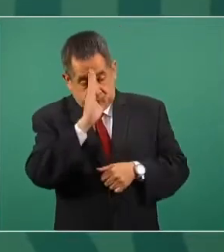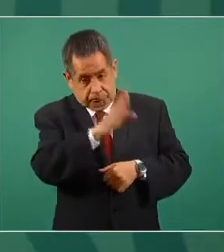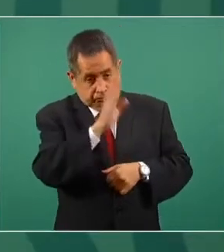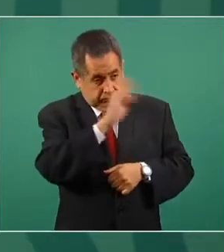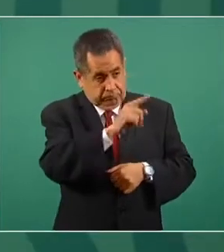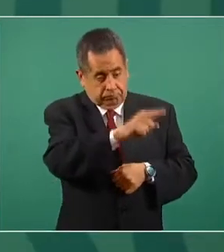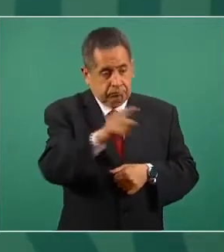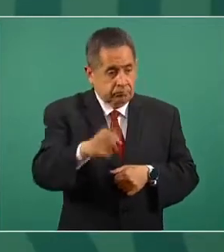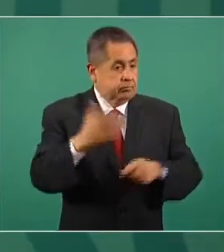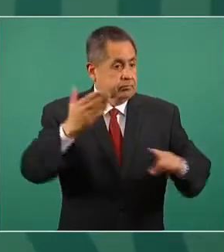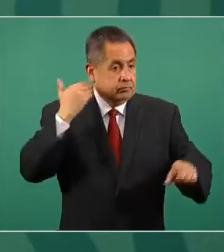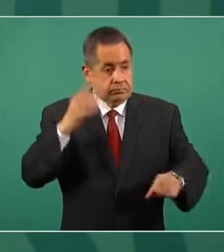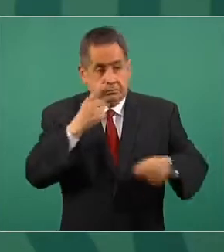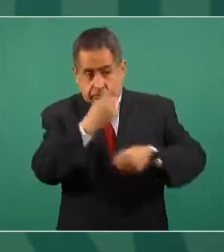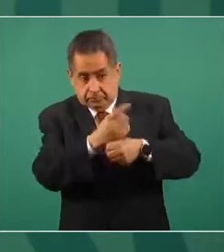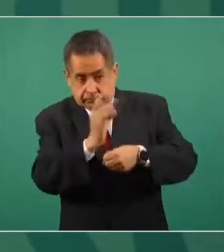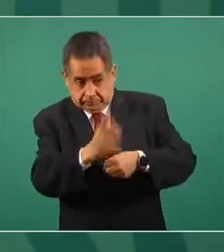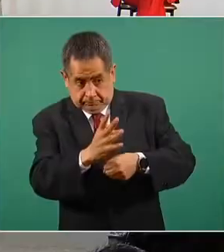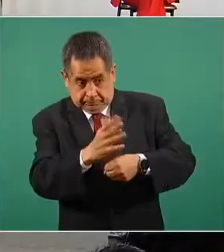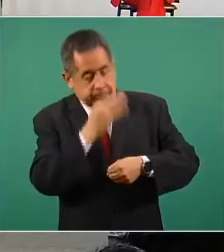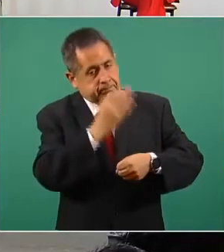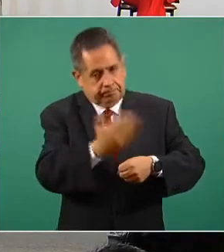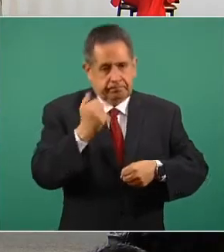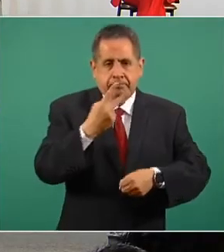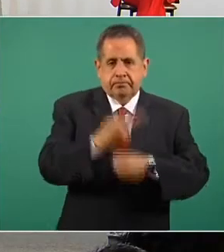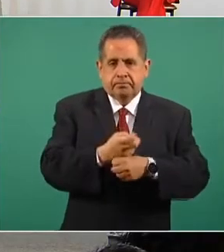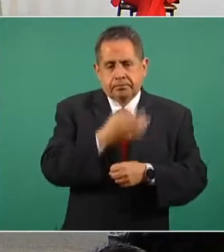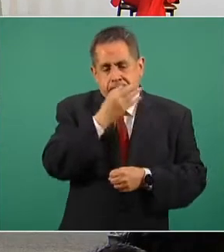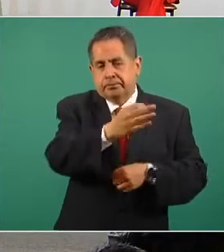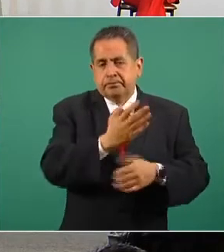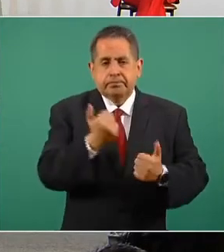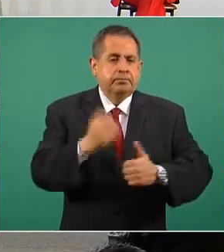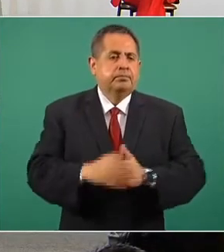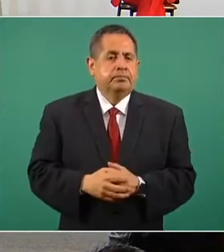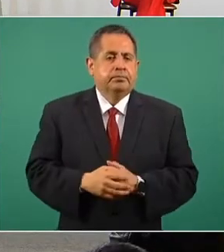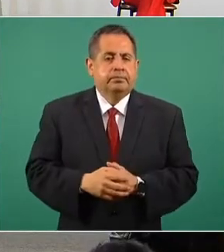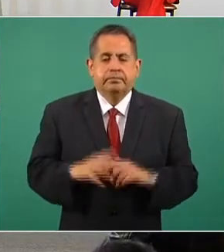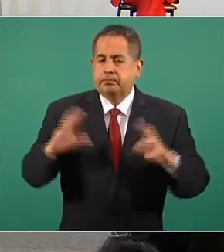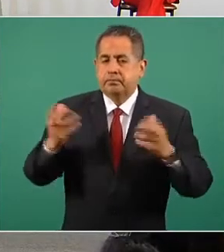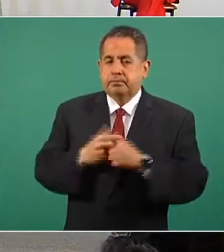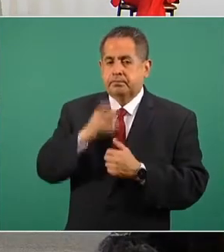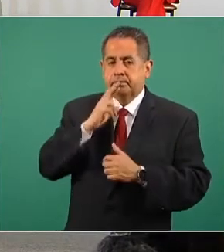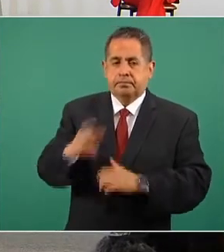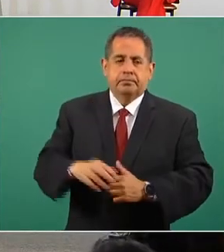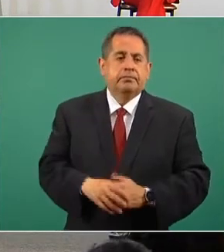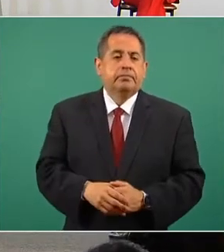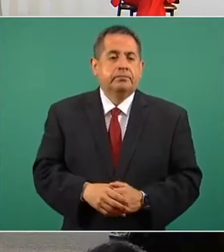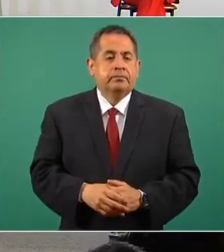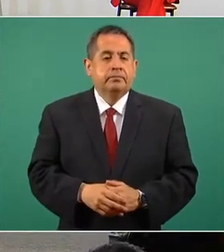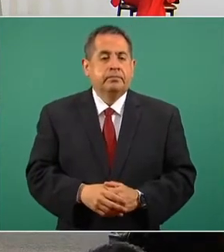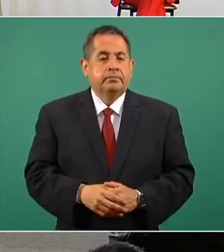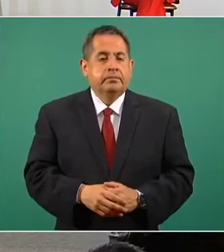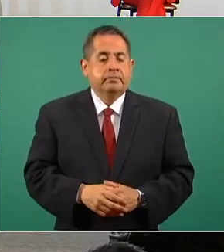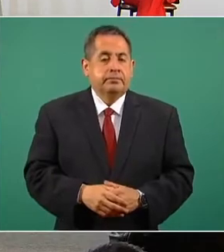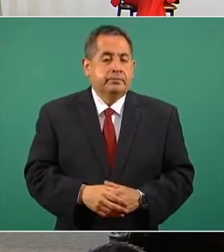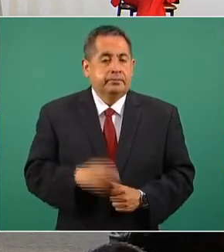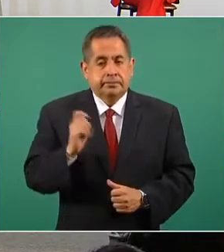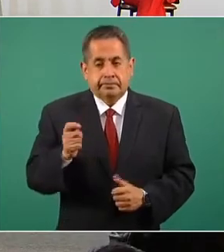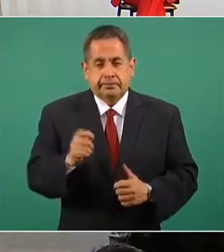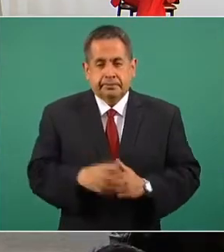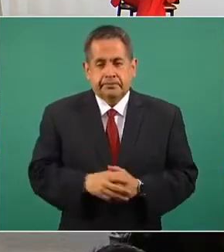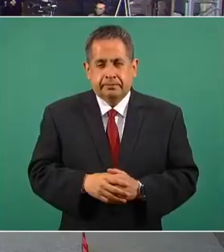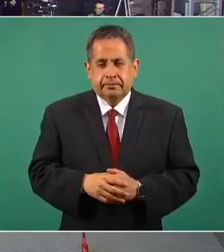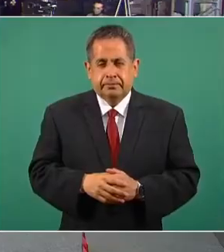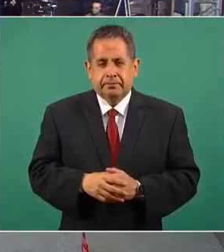sido vacunadas. Eso es en cuanto al reporte, me parece que es la última. Y